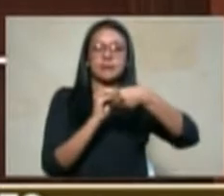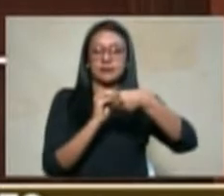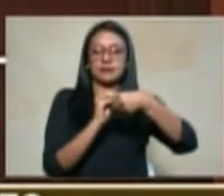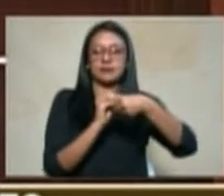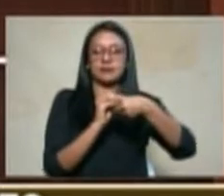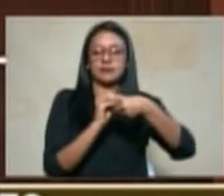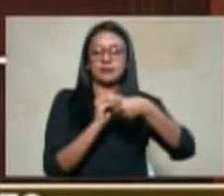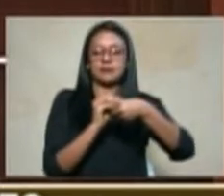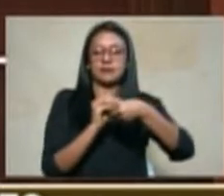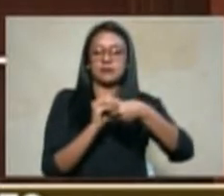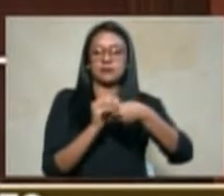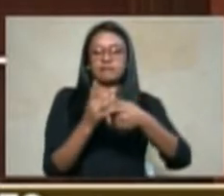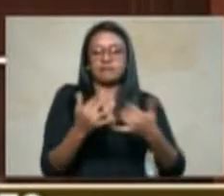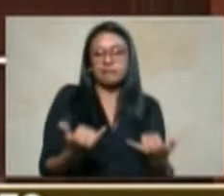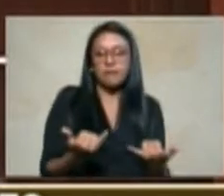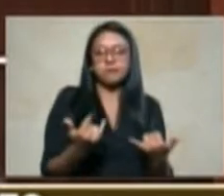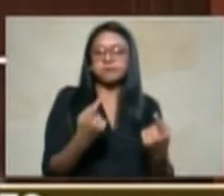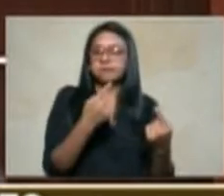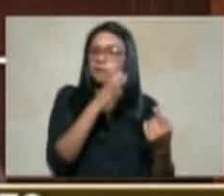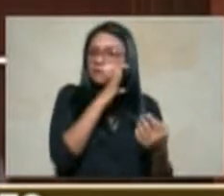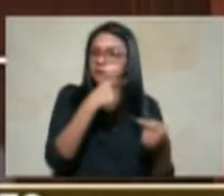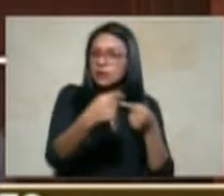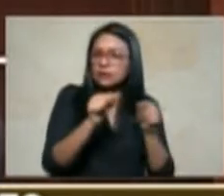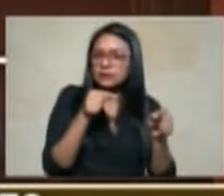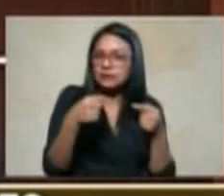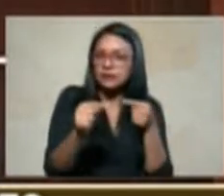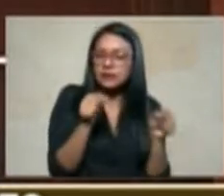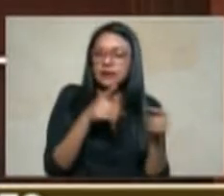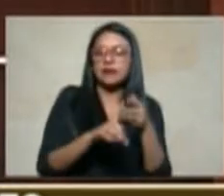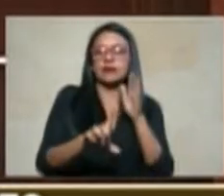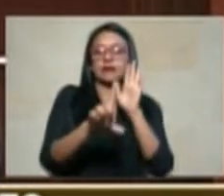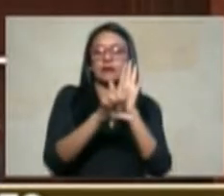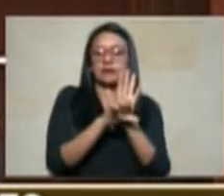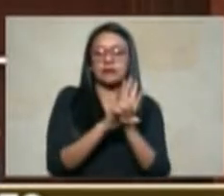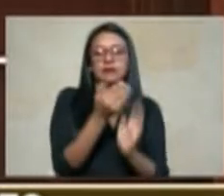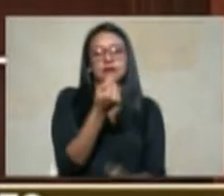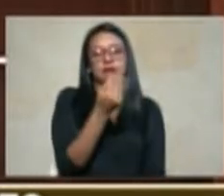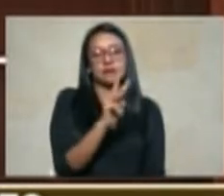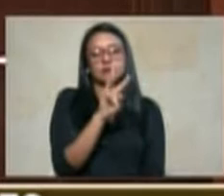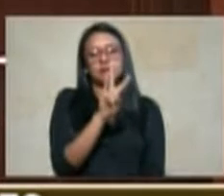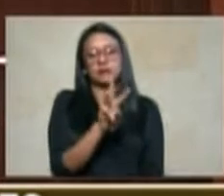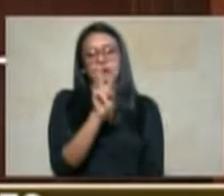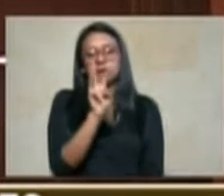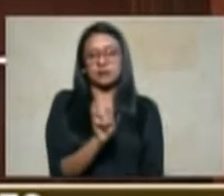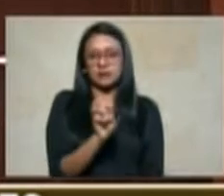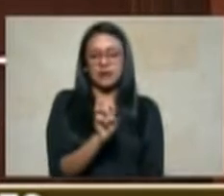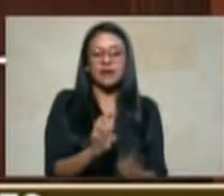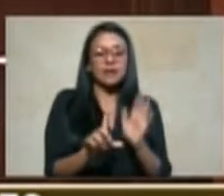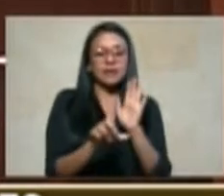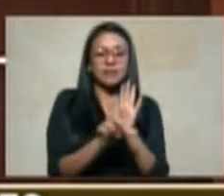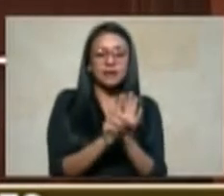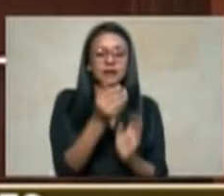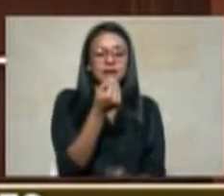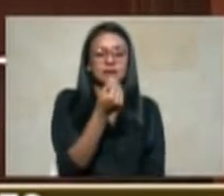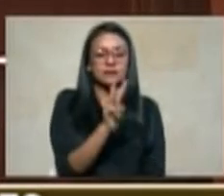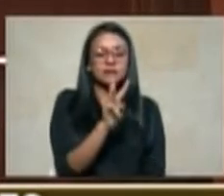discute en torno a la ley 1448 la ley 1448 tiene de todo